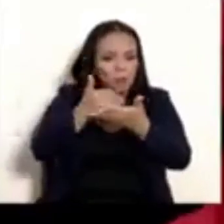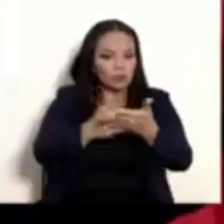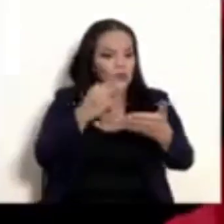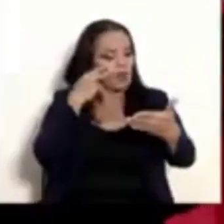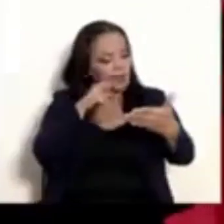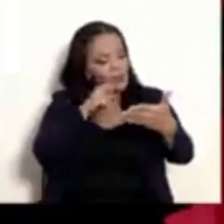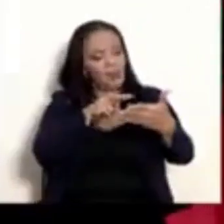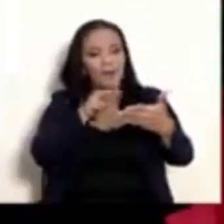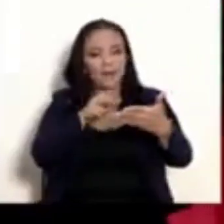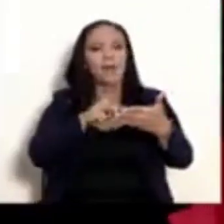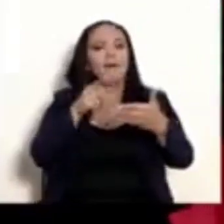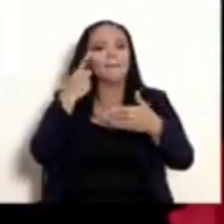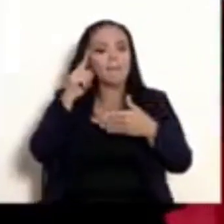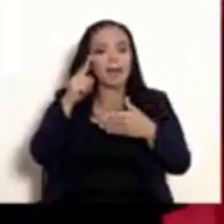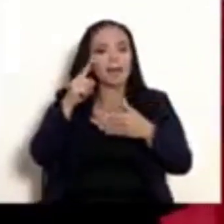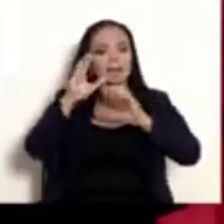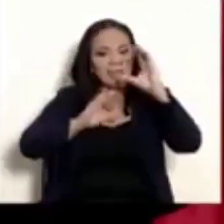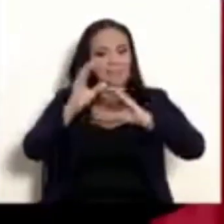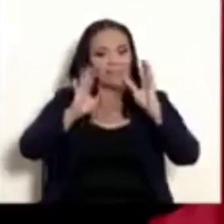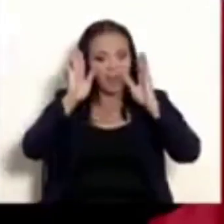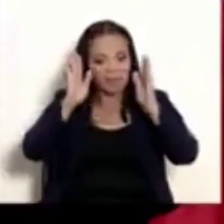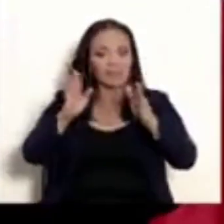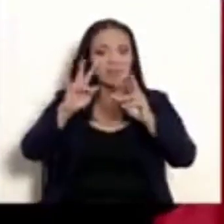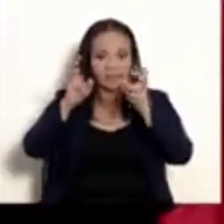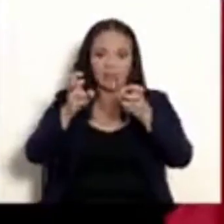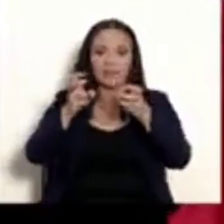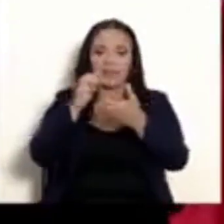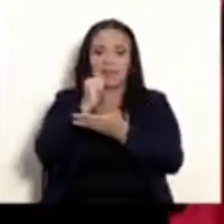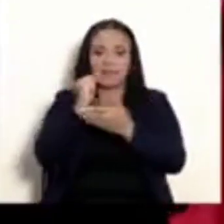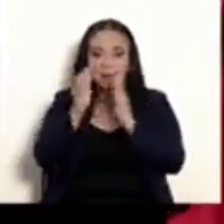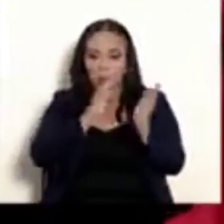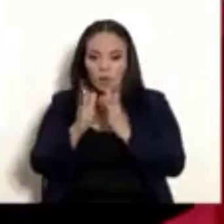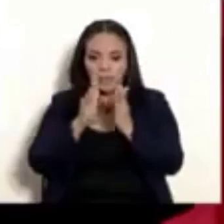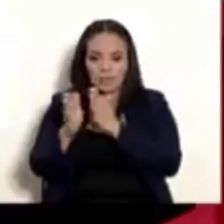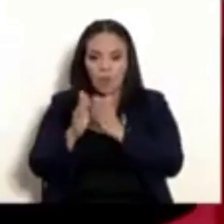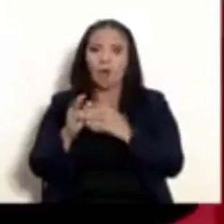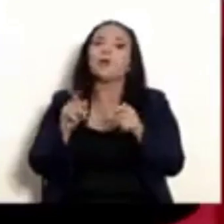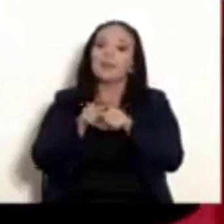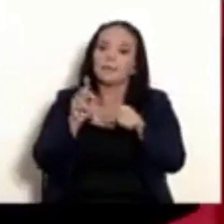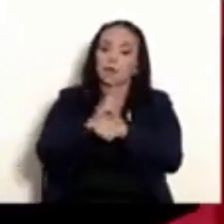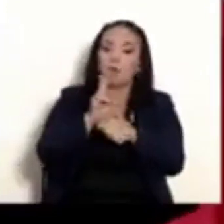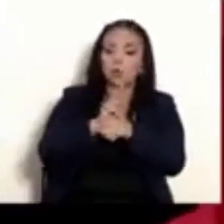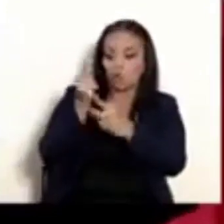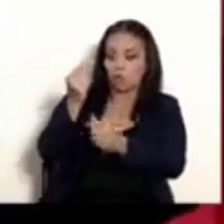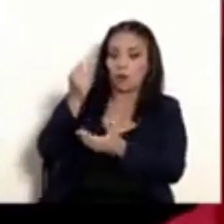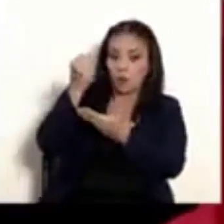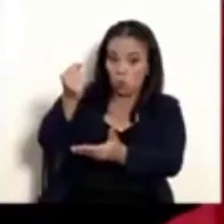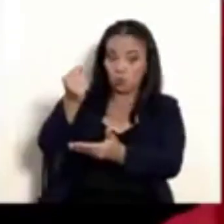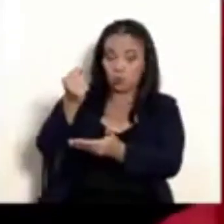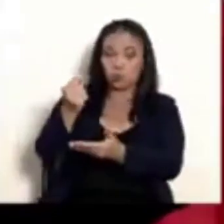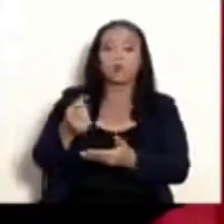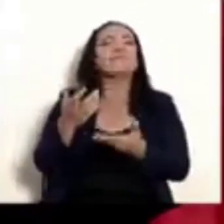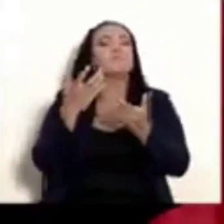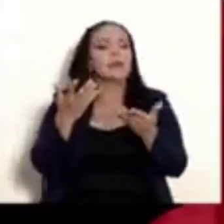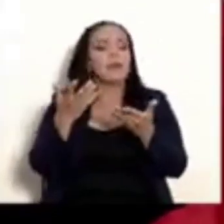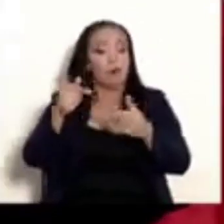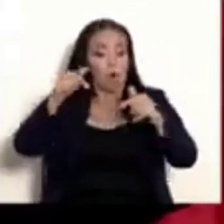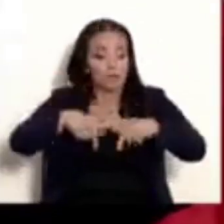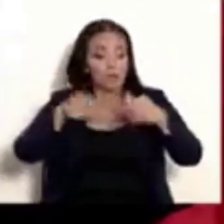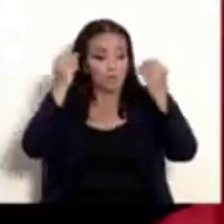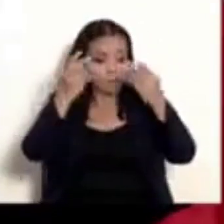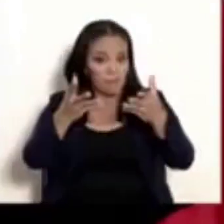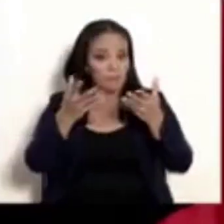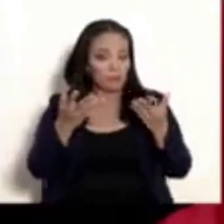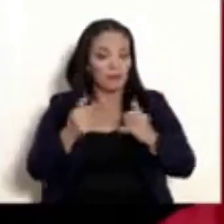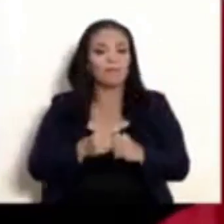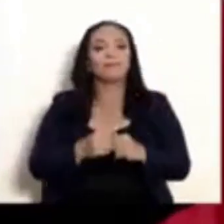crimen organizado de manera científica para un mejor uso de nuestros recursos, podemos indicarle que hoy estamos